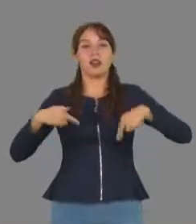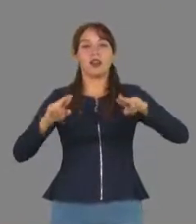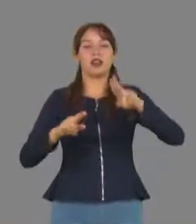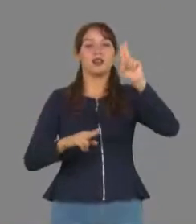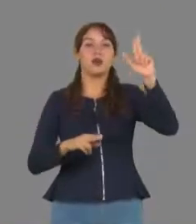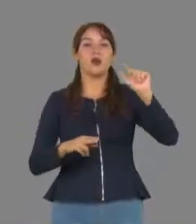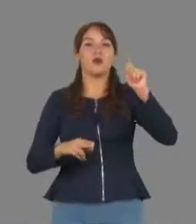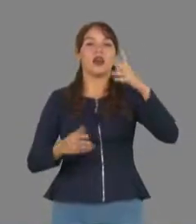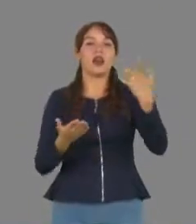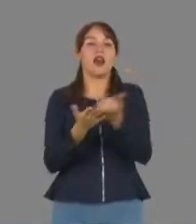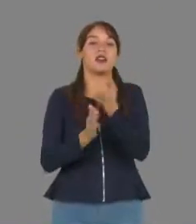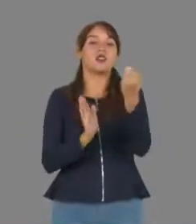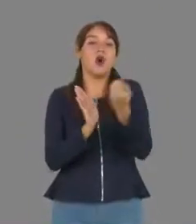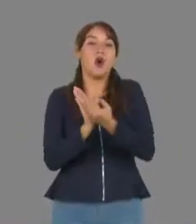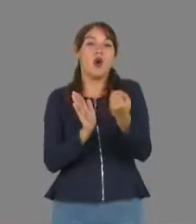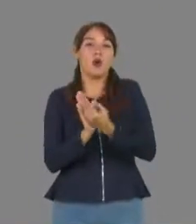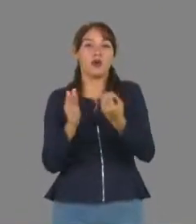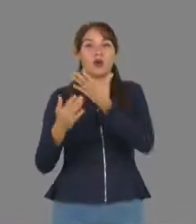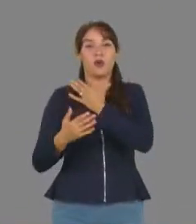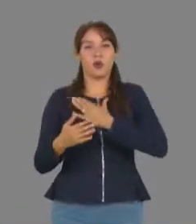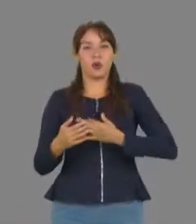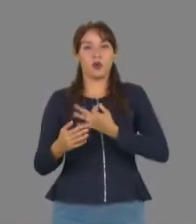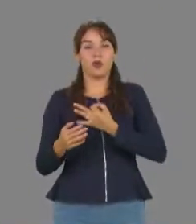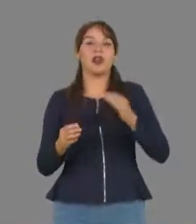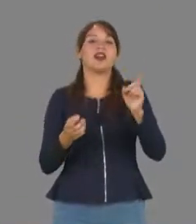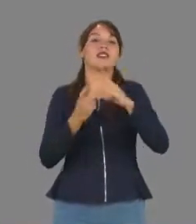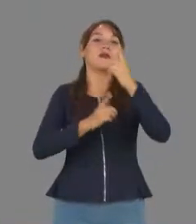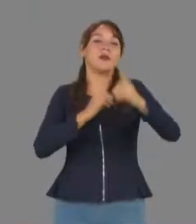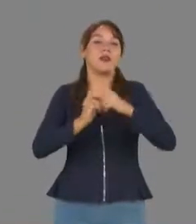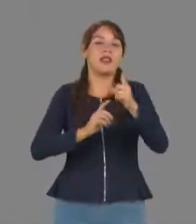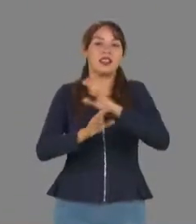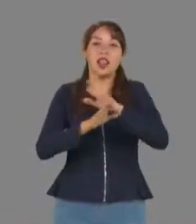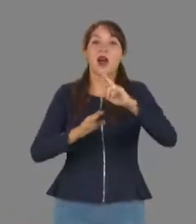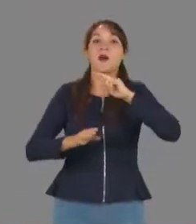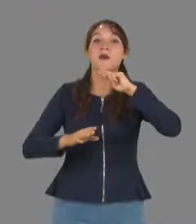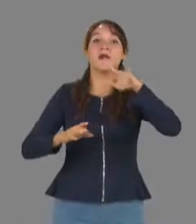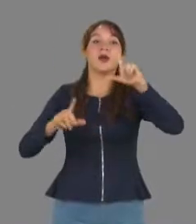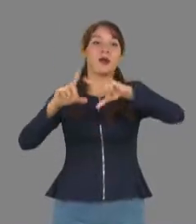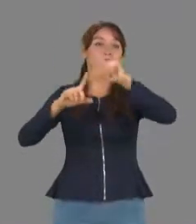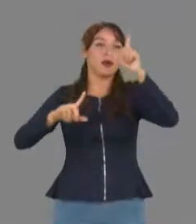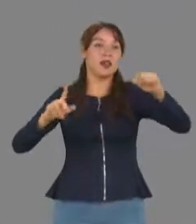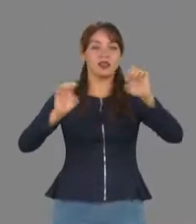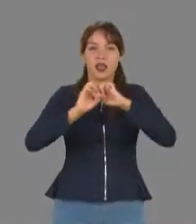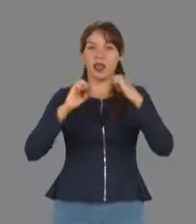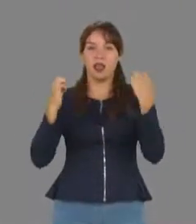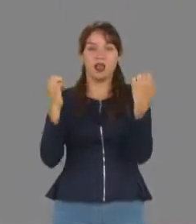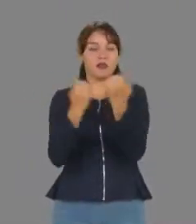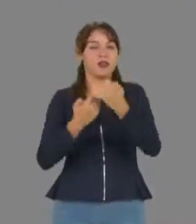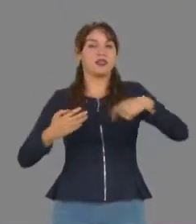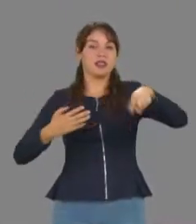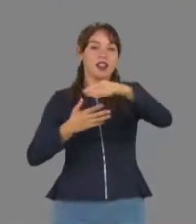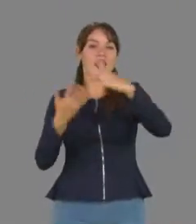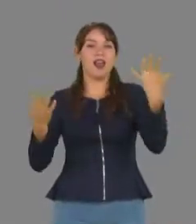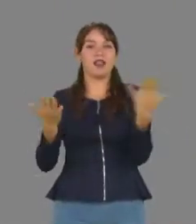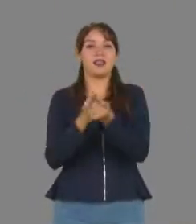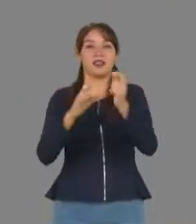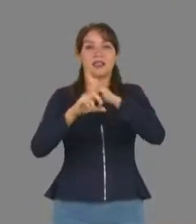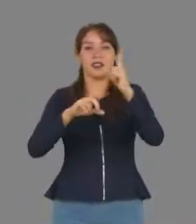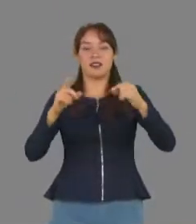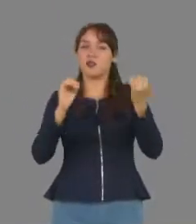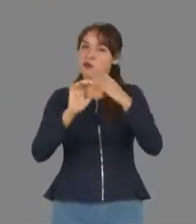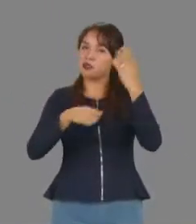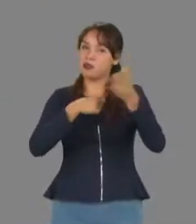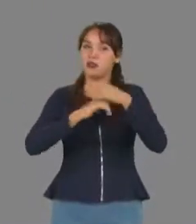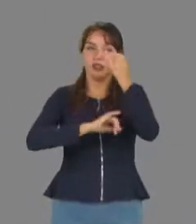Tamaulipas al quedarse con el oro del mencionado deporte. Se impone a las mejores del país en el evento que, como ya lo mencionábamos, reviste importancia nacional e